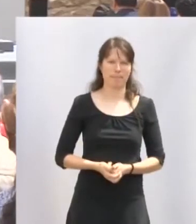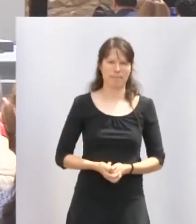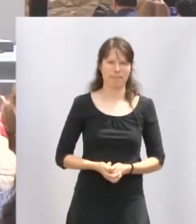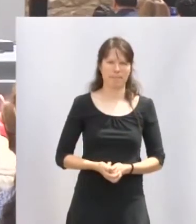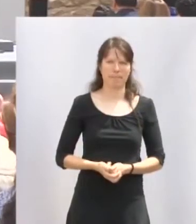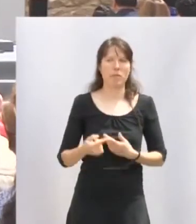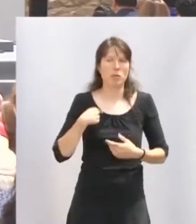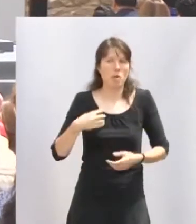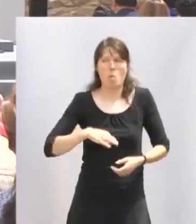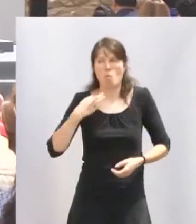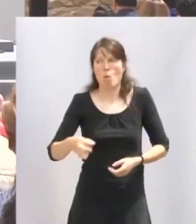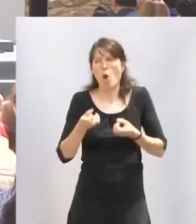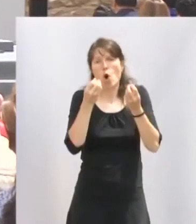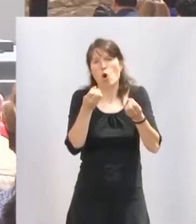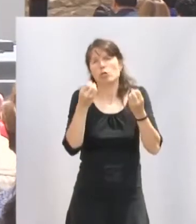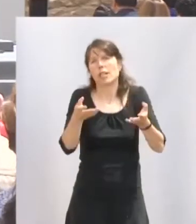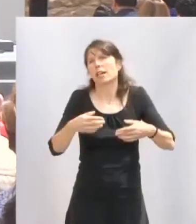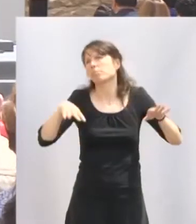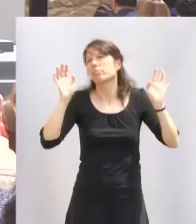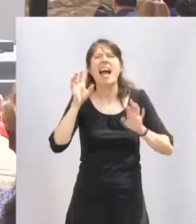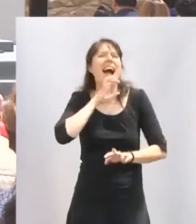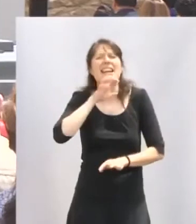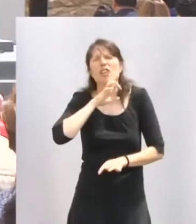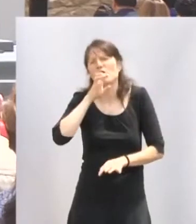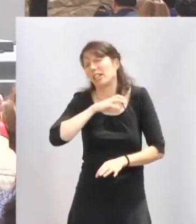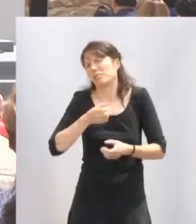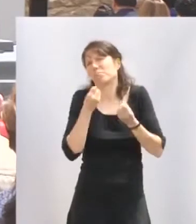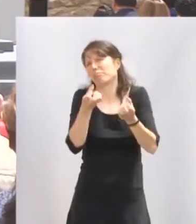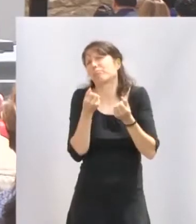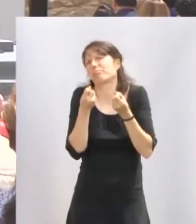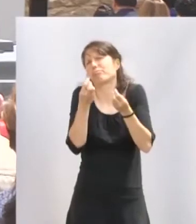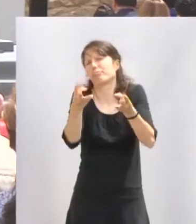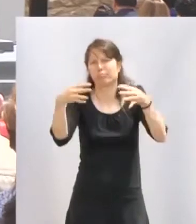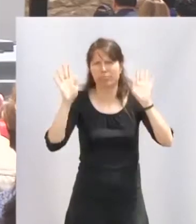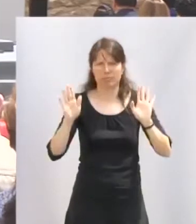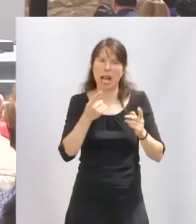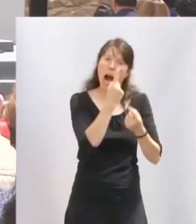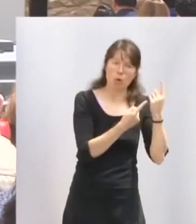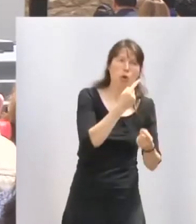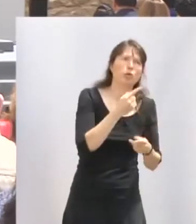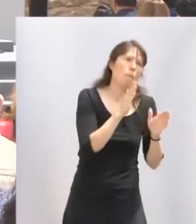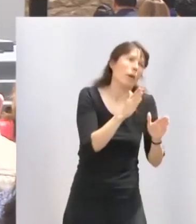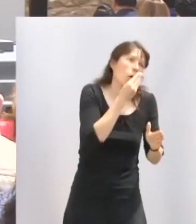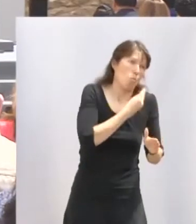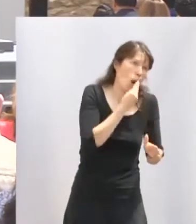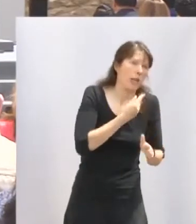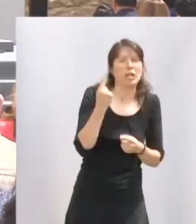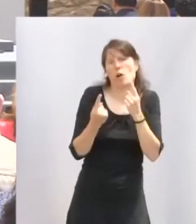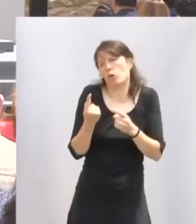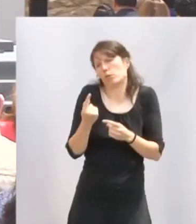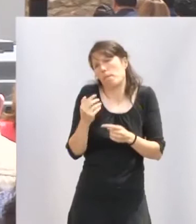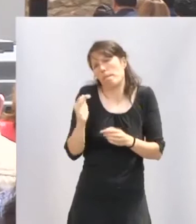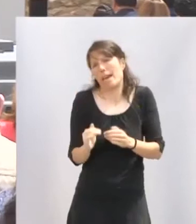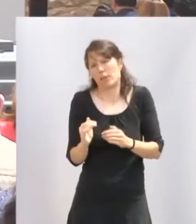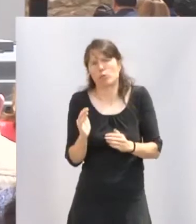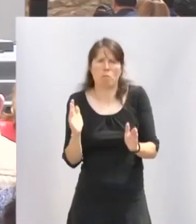Podría contarles miles y miles de anécdotas, buenos y no tan buenos momentos vividos en el seno de esta